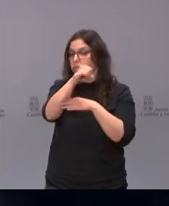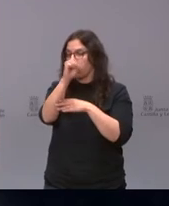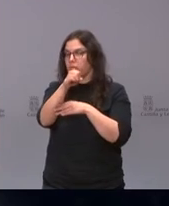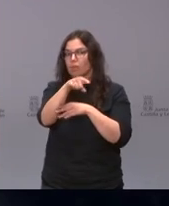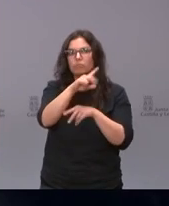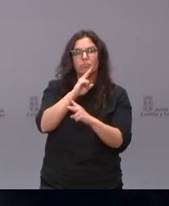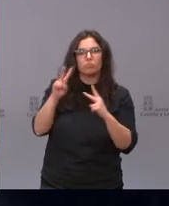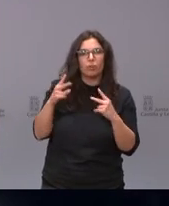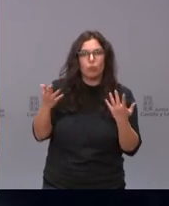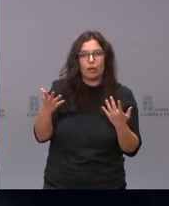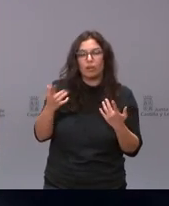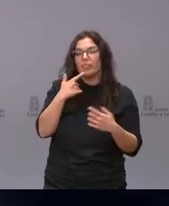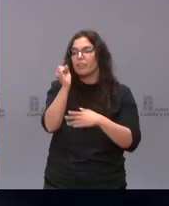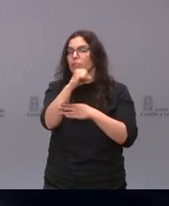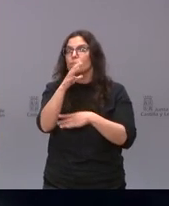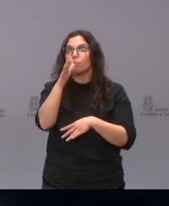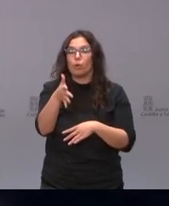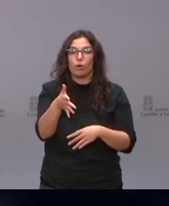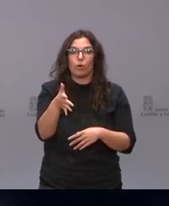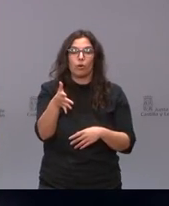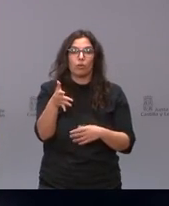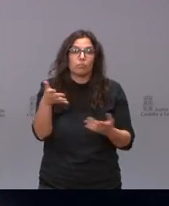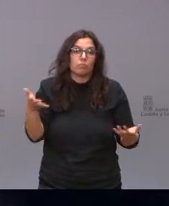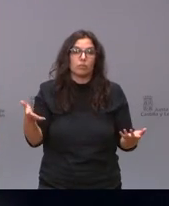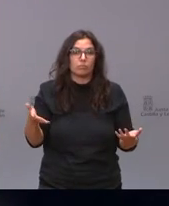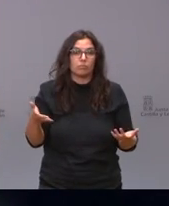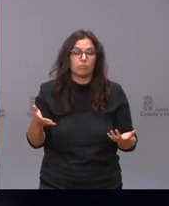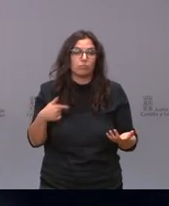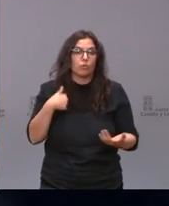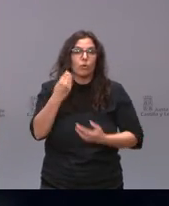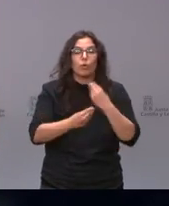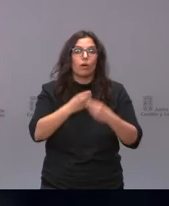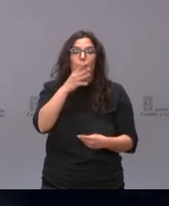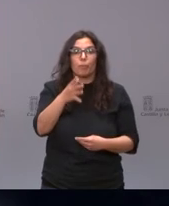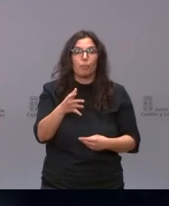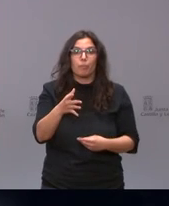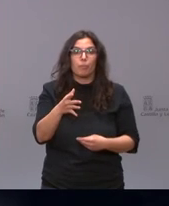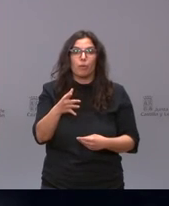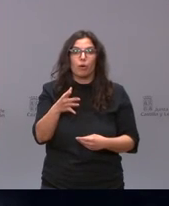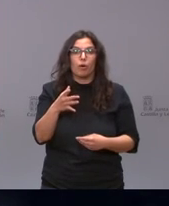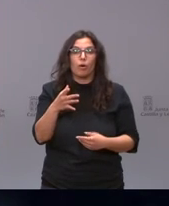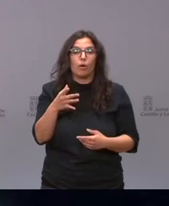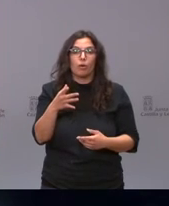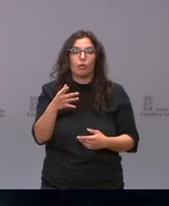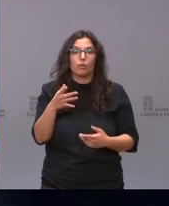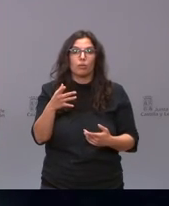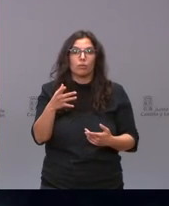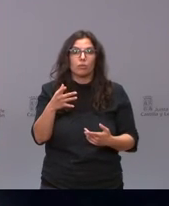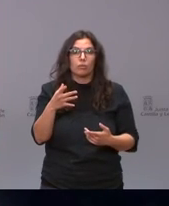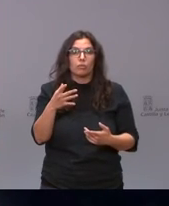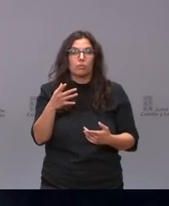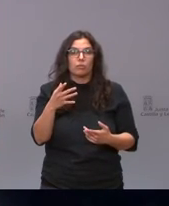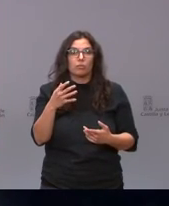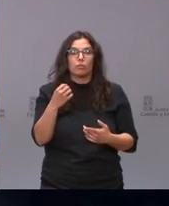y lo justifique diciendo que bueno que lo hacen porque deciden no van a apoyar a aquellos que no toman las